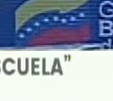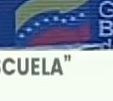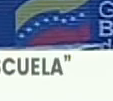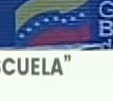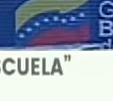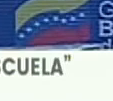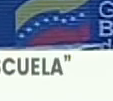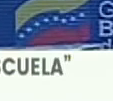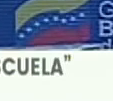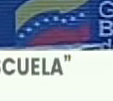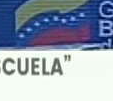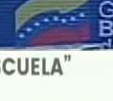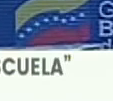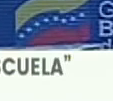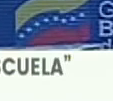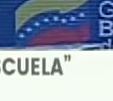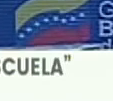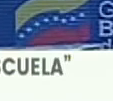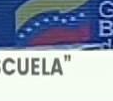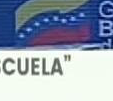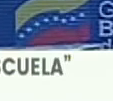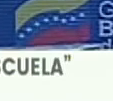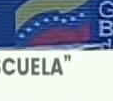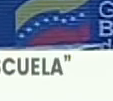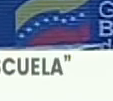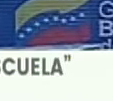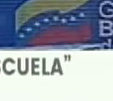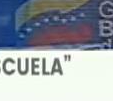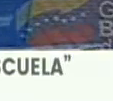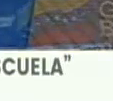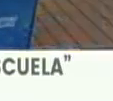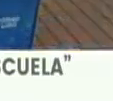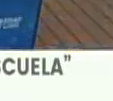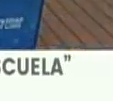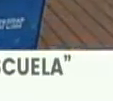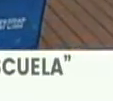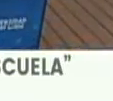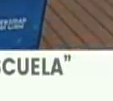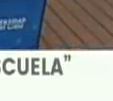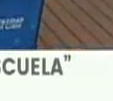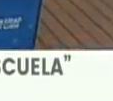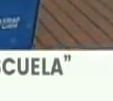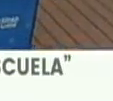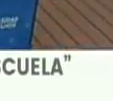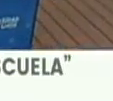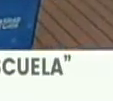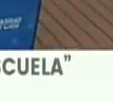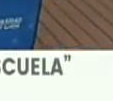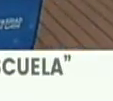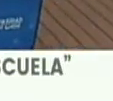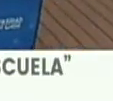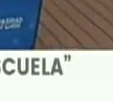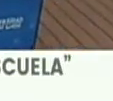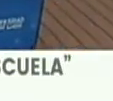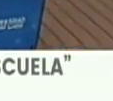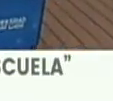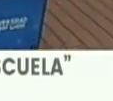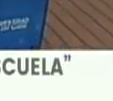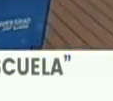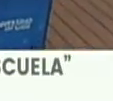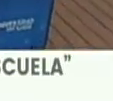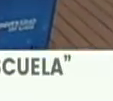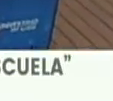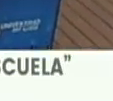cuidar la educación venezolana en tiempos de